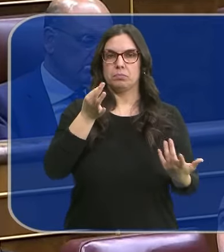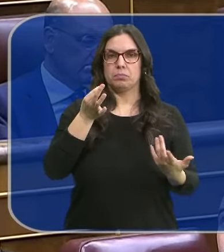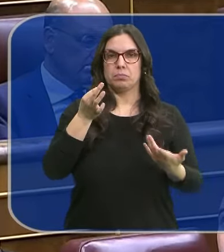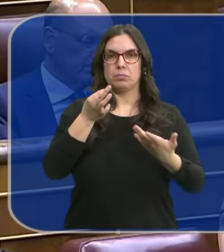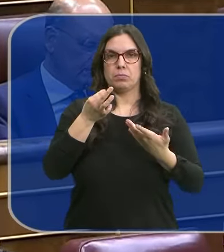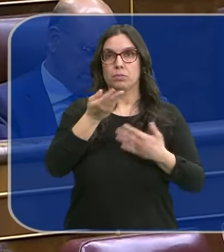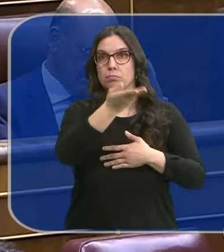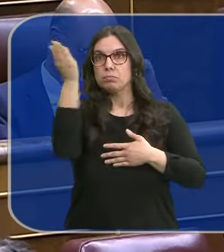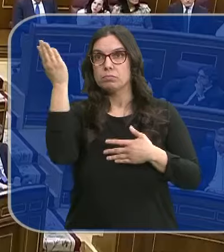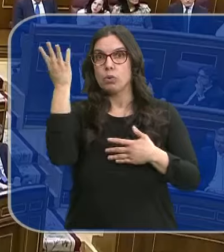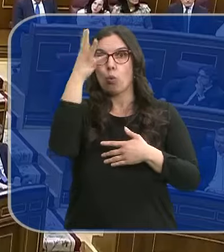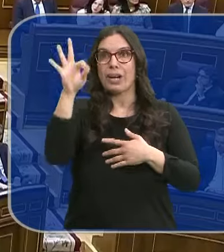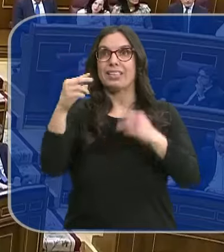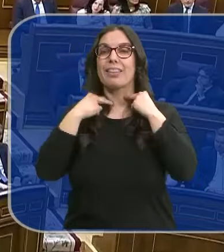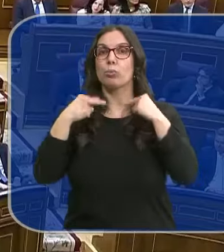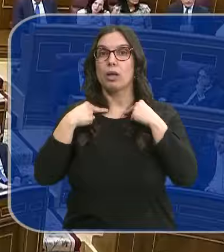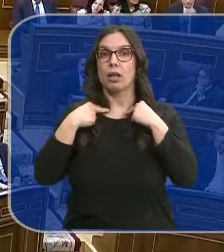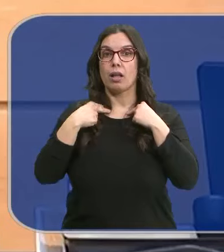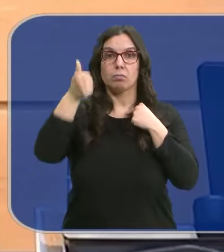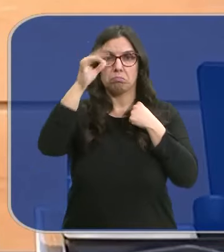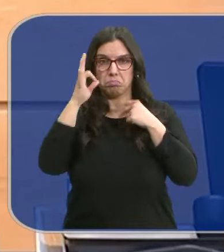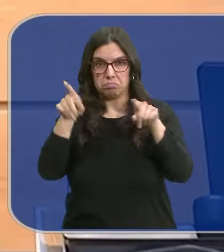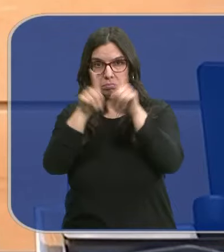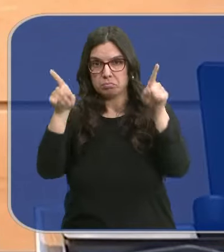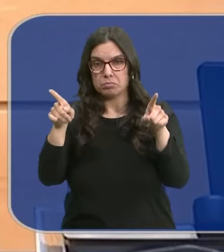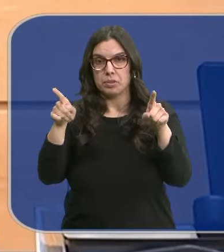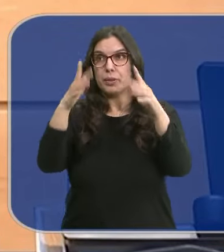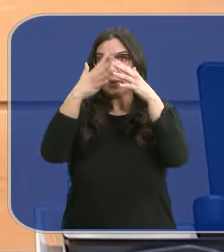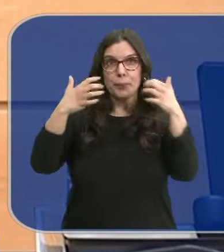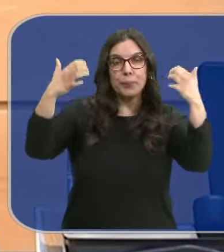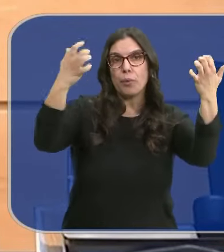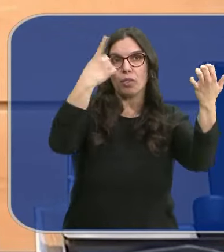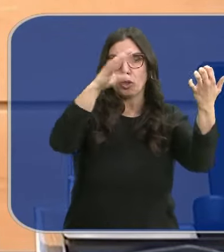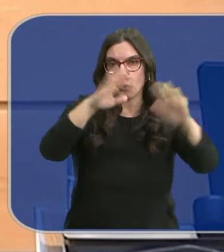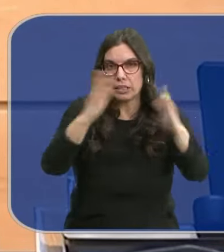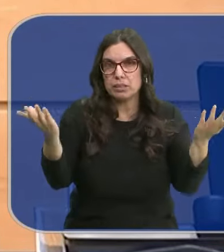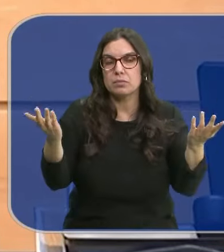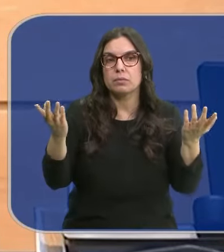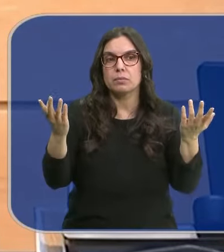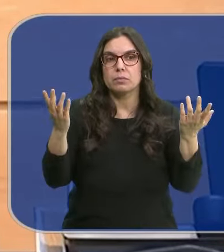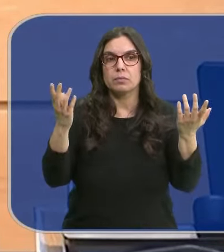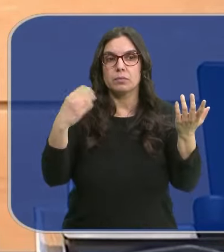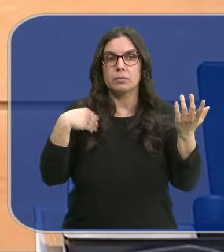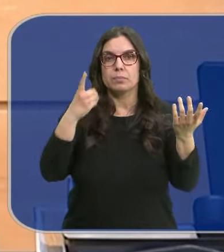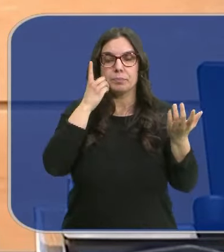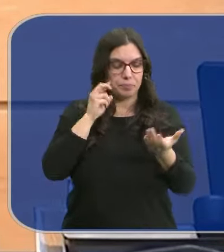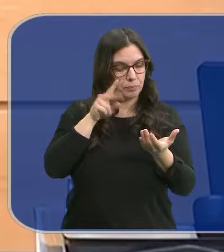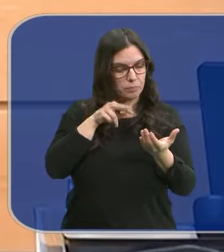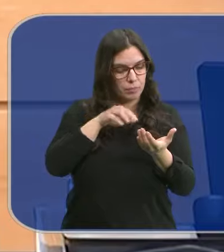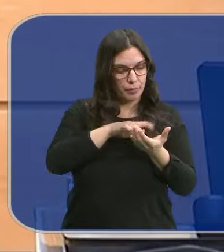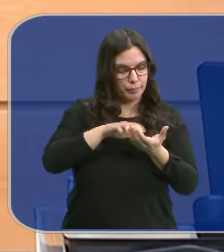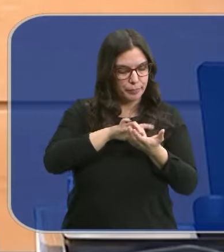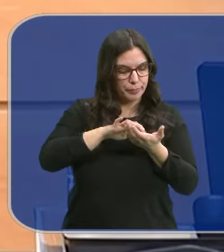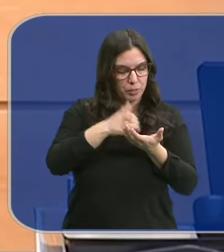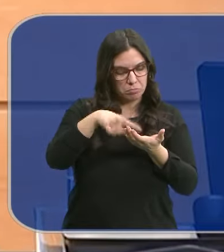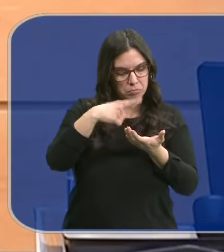y hay 40 diputados o diputadas o 150 en el Congreso de los Diputados con